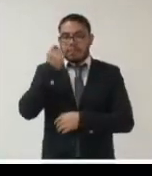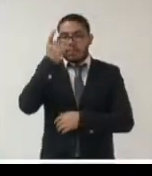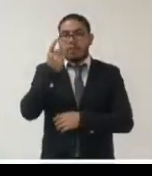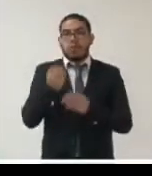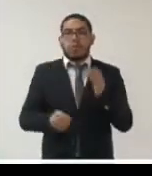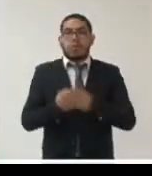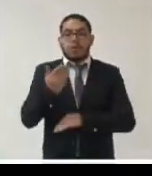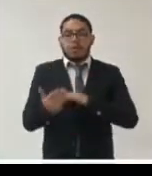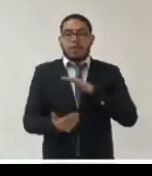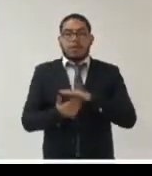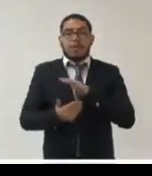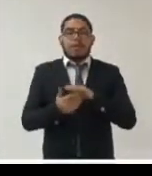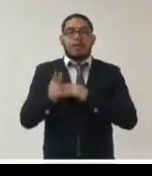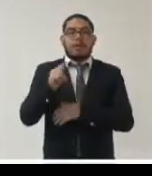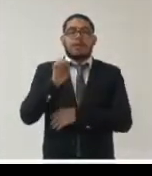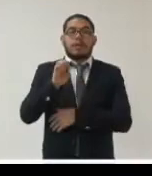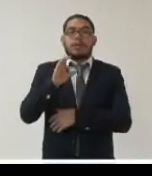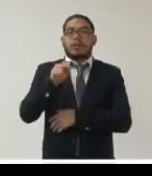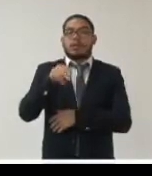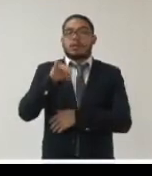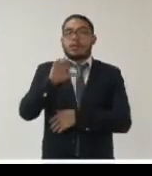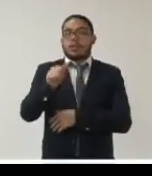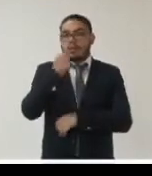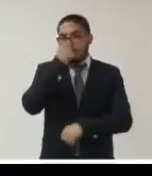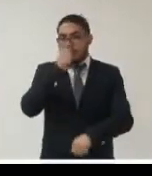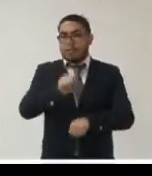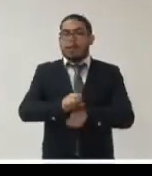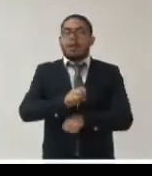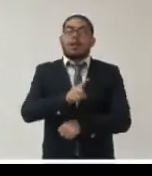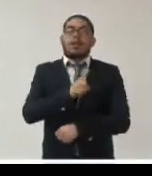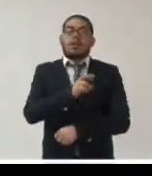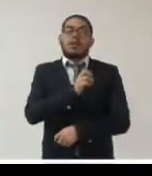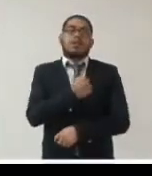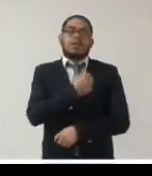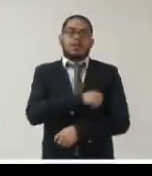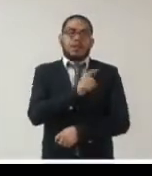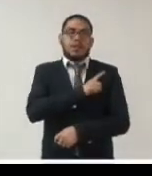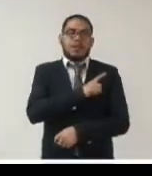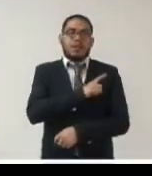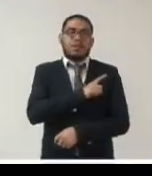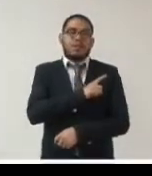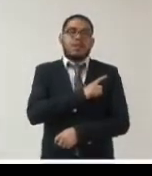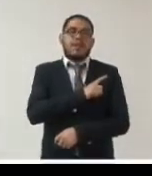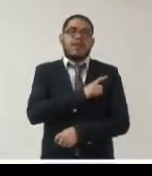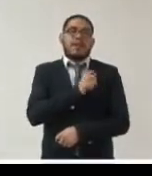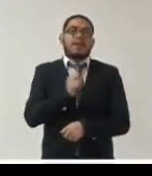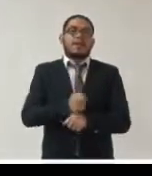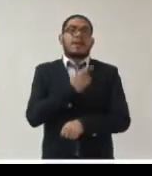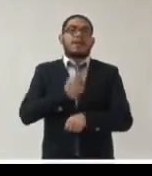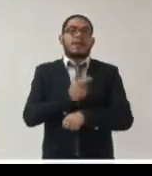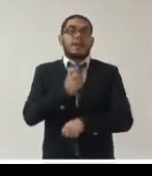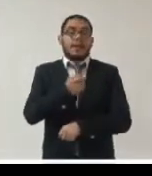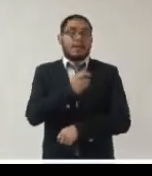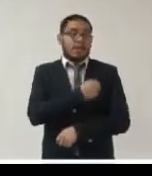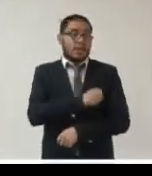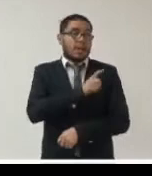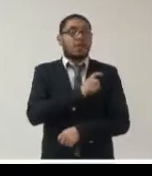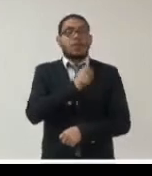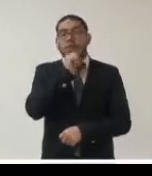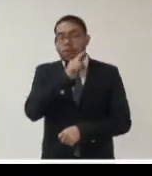técnica de trabajo con la Secretaría de Salud es muy importante tener esta coordinación esta